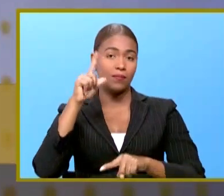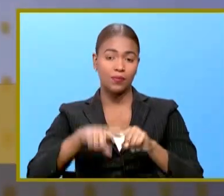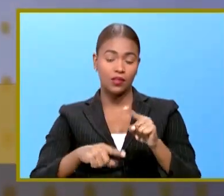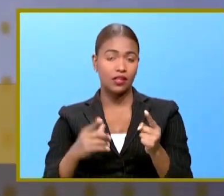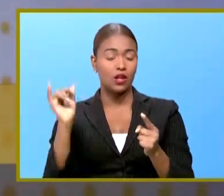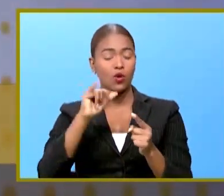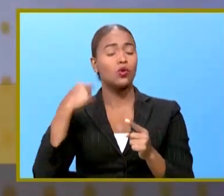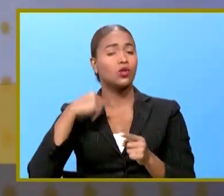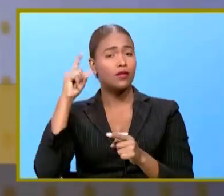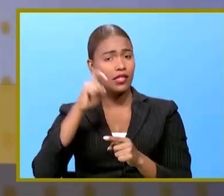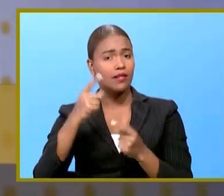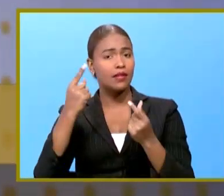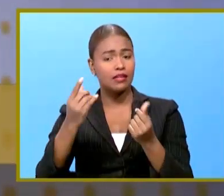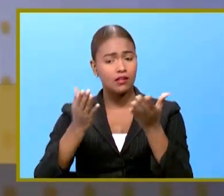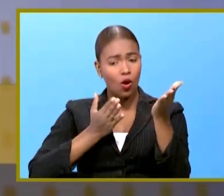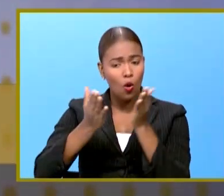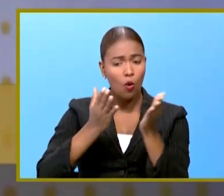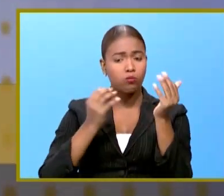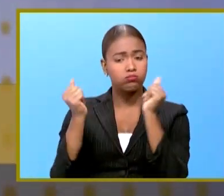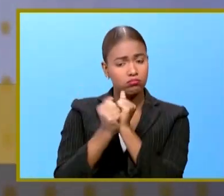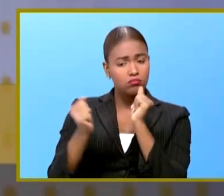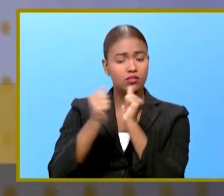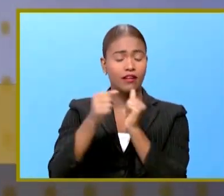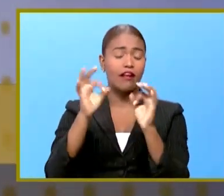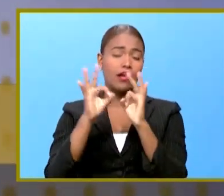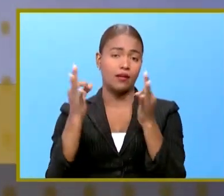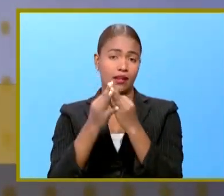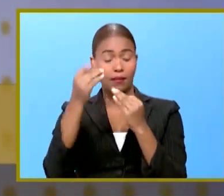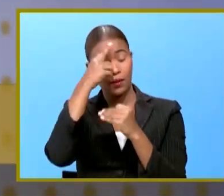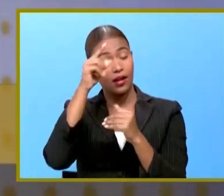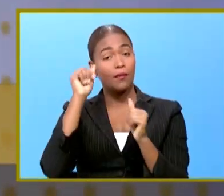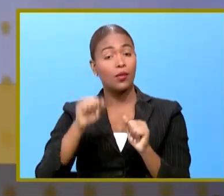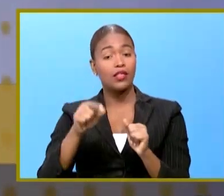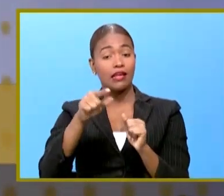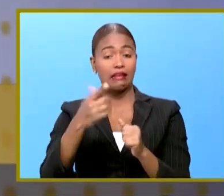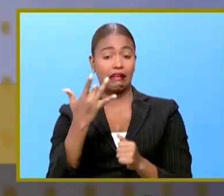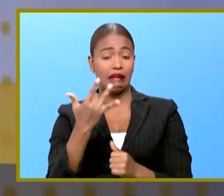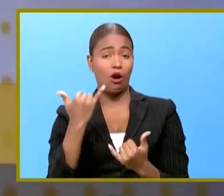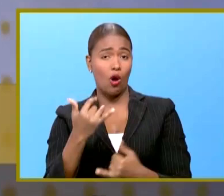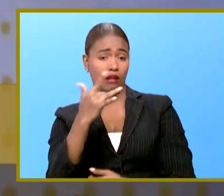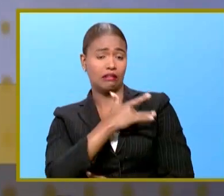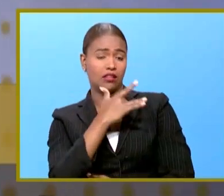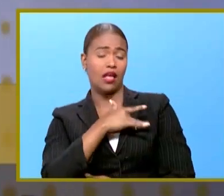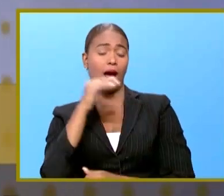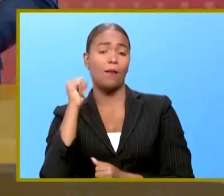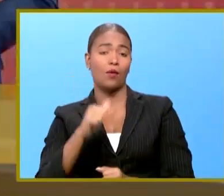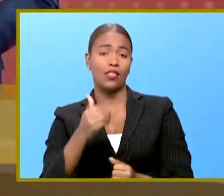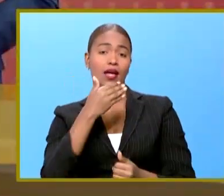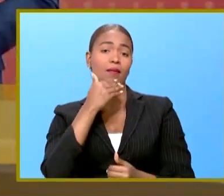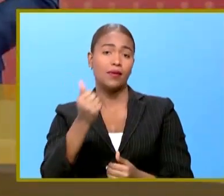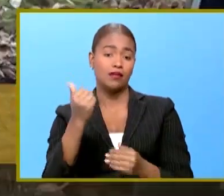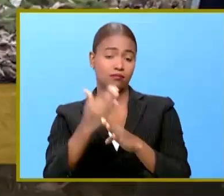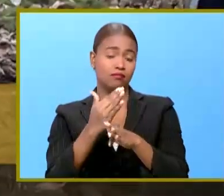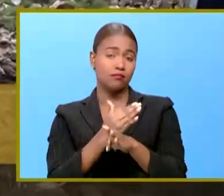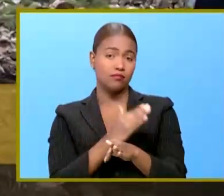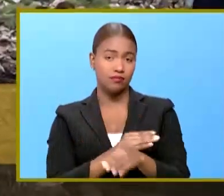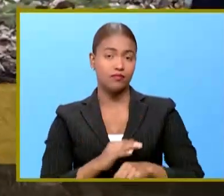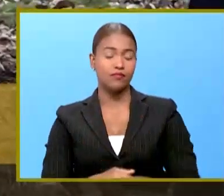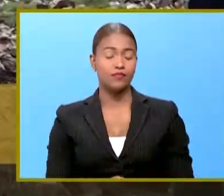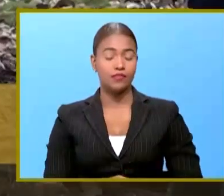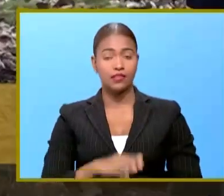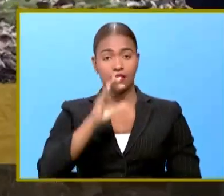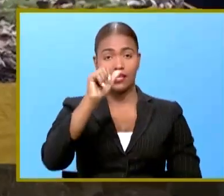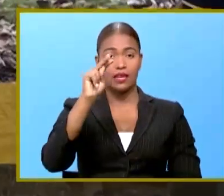y vamos a tener que darle un buen acompañamiento a esa familia para que este duelo lo puedan superar en la medida de lo posible Carmen